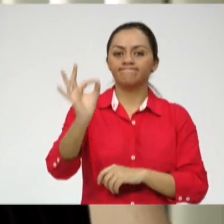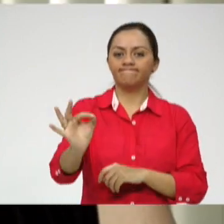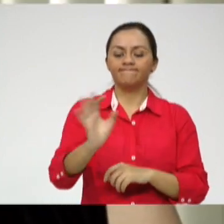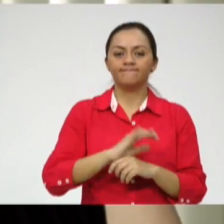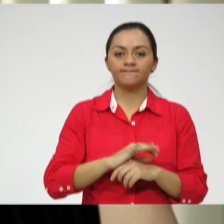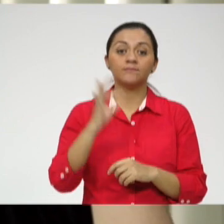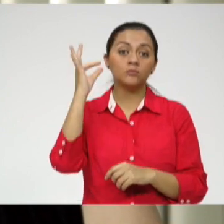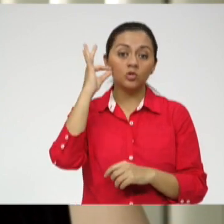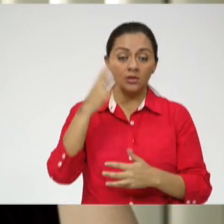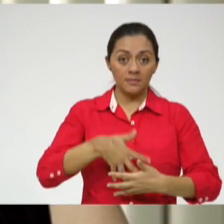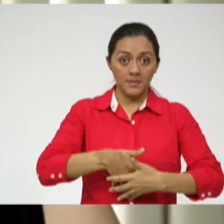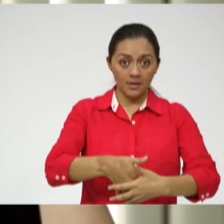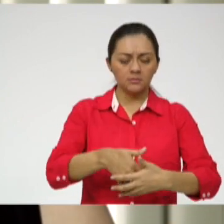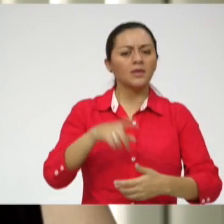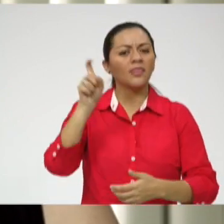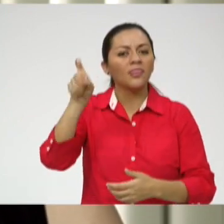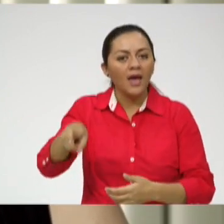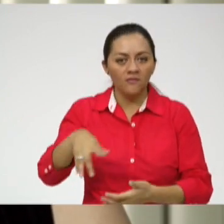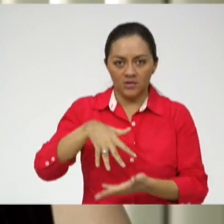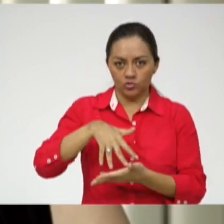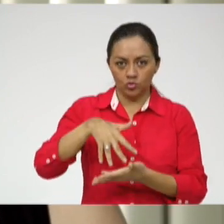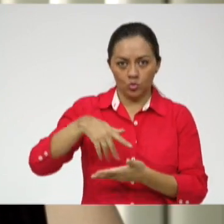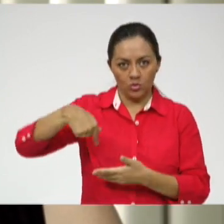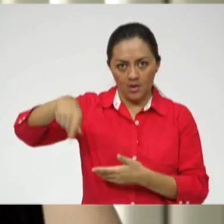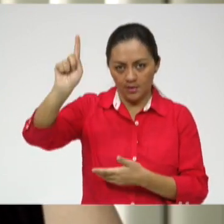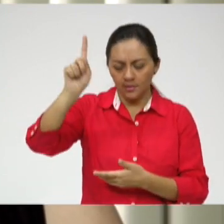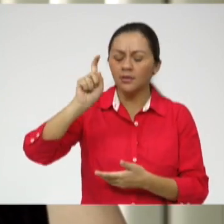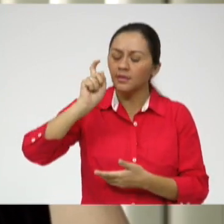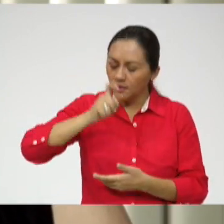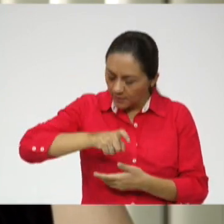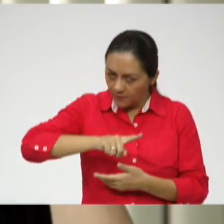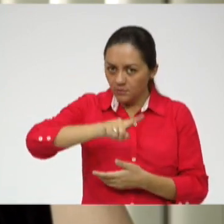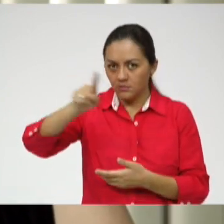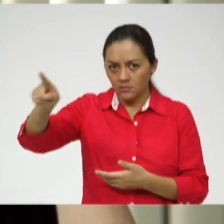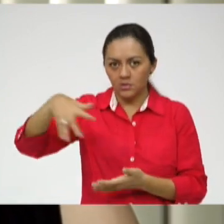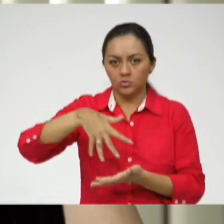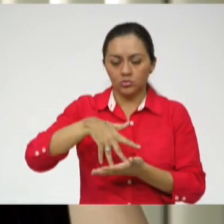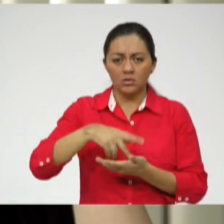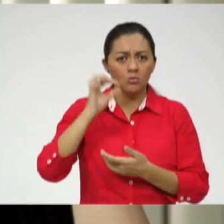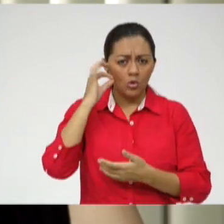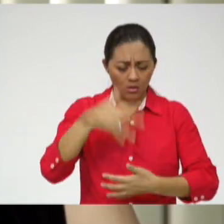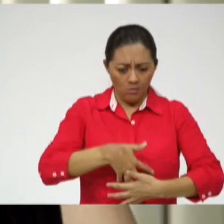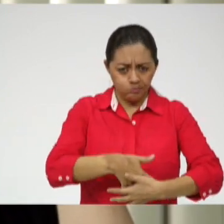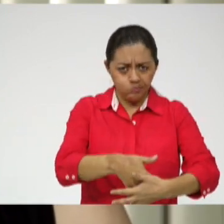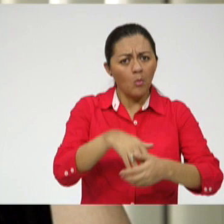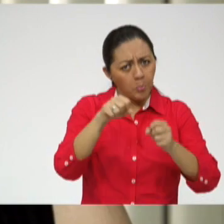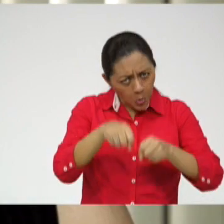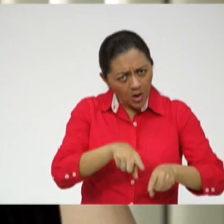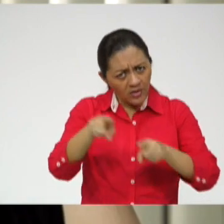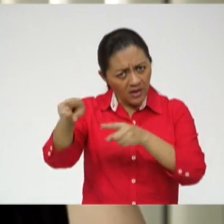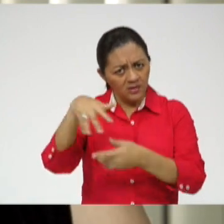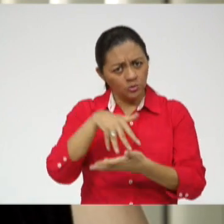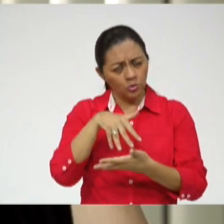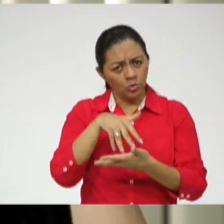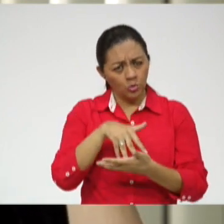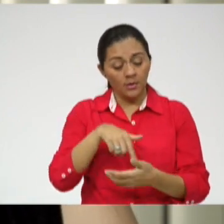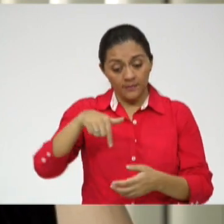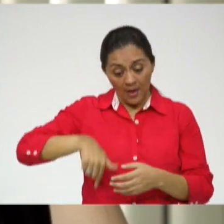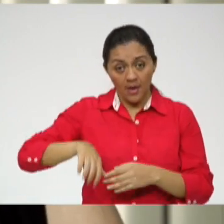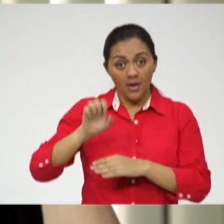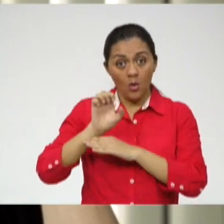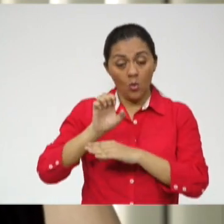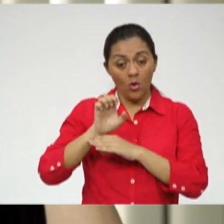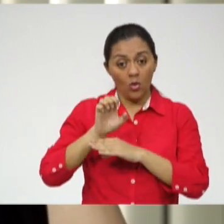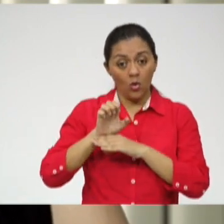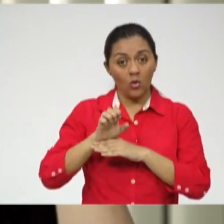embarazada tiene que seguir estudiando. Una chica embarazada tiene todas las posibilidades de seguir estudiando. En el Ecuador la